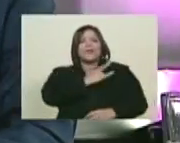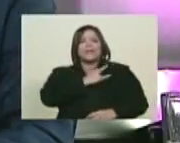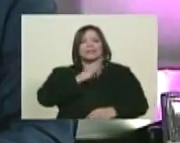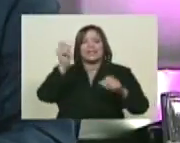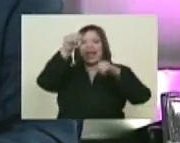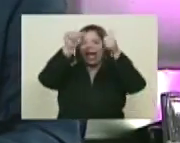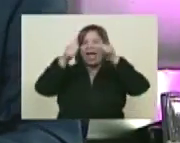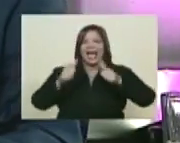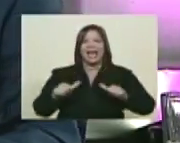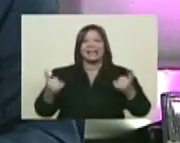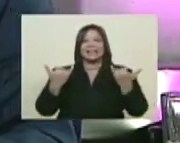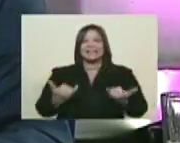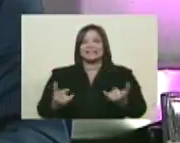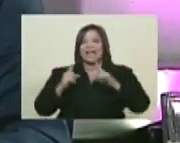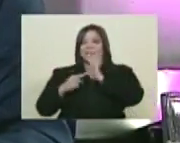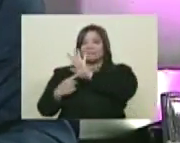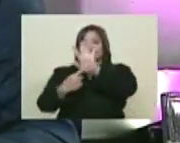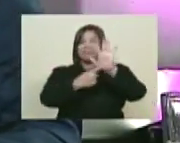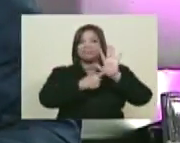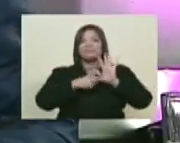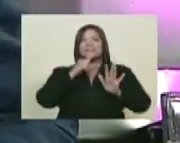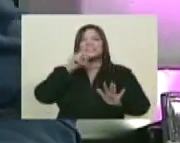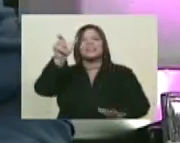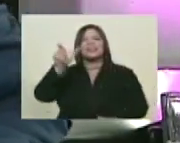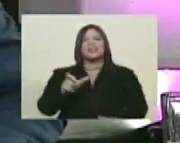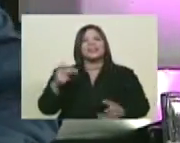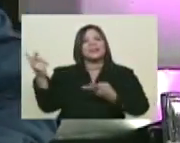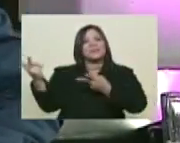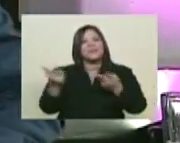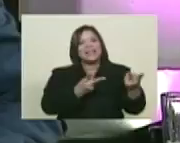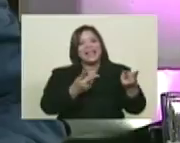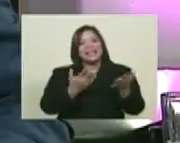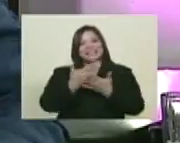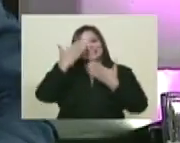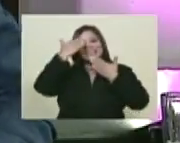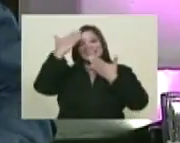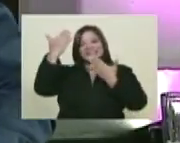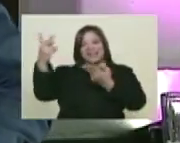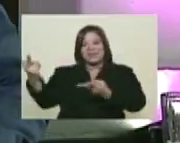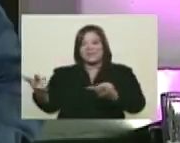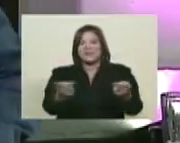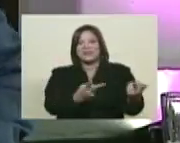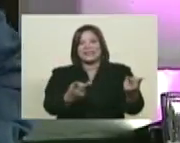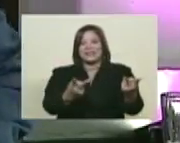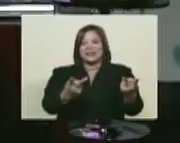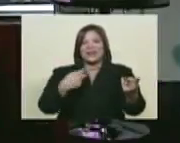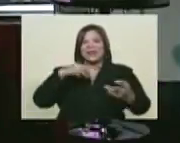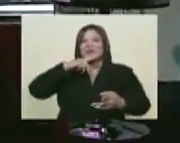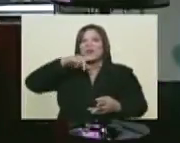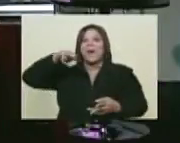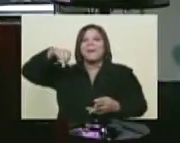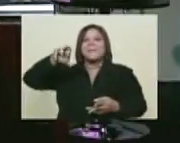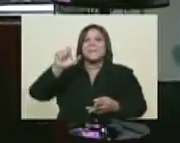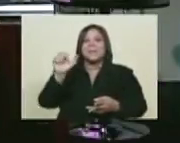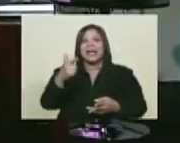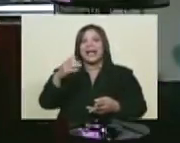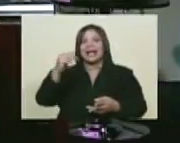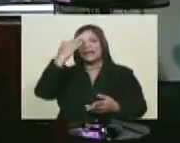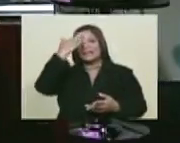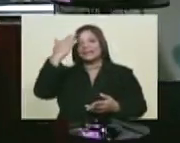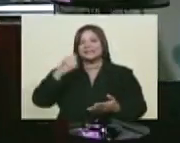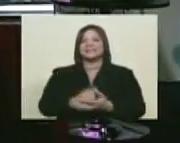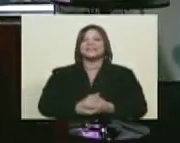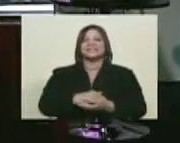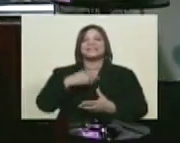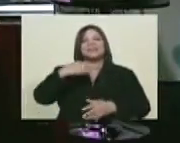Con Ernesto Villegas.